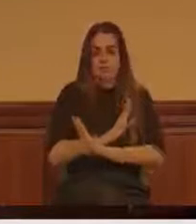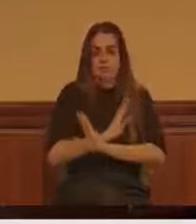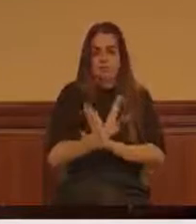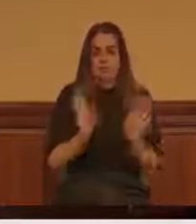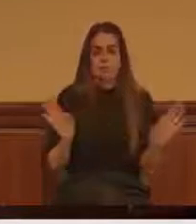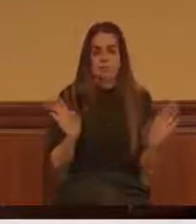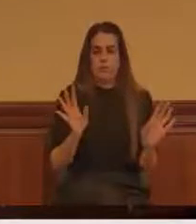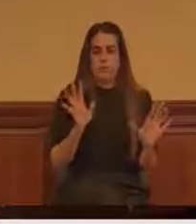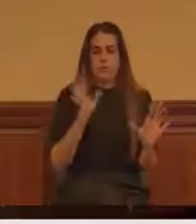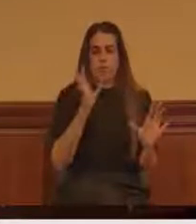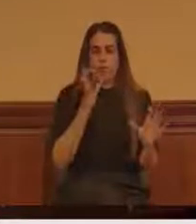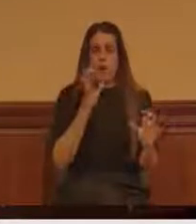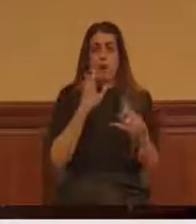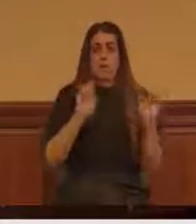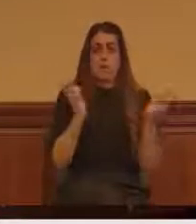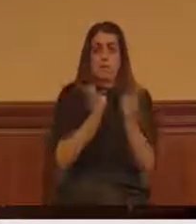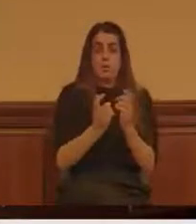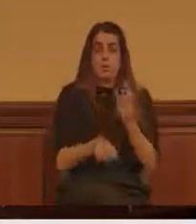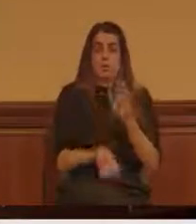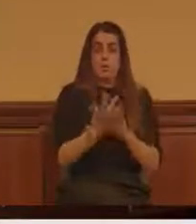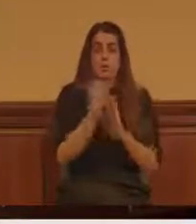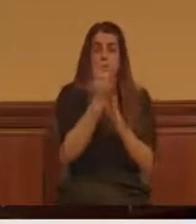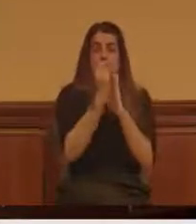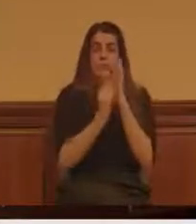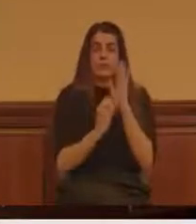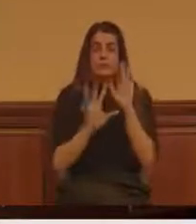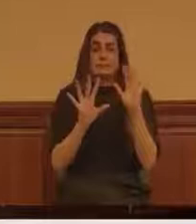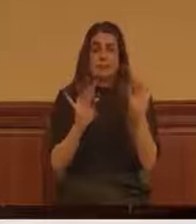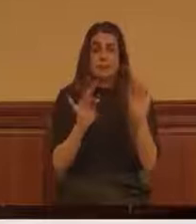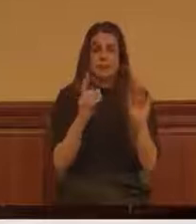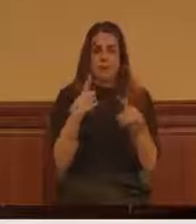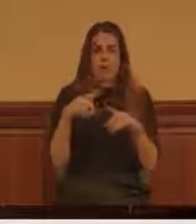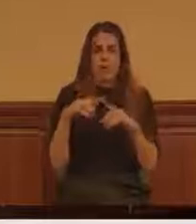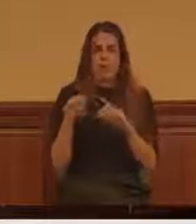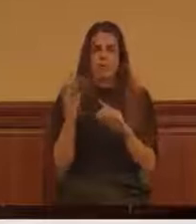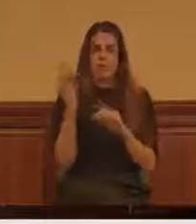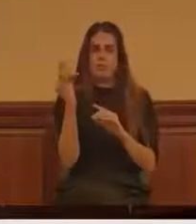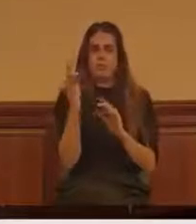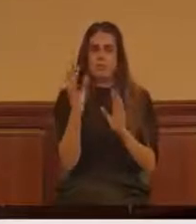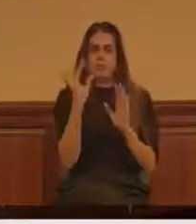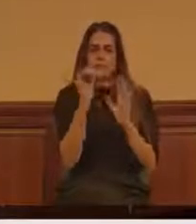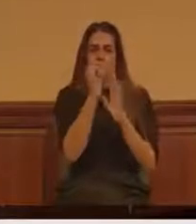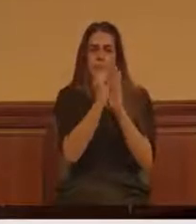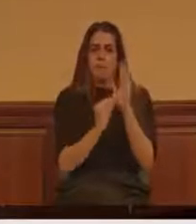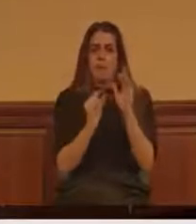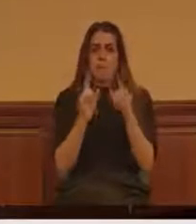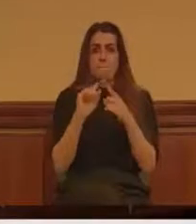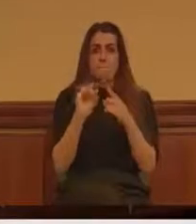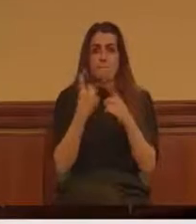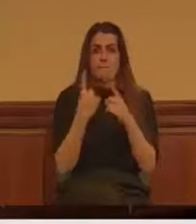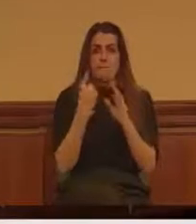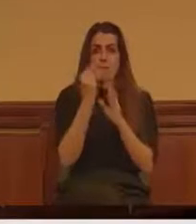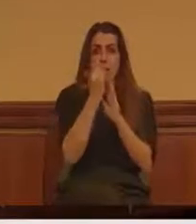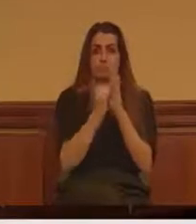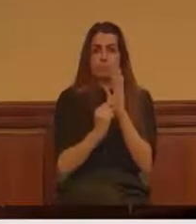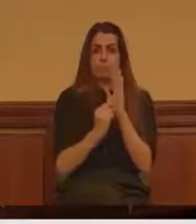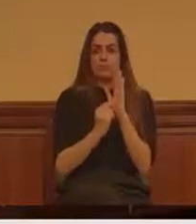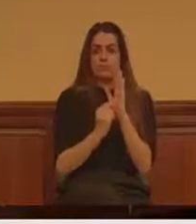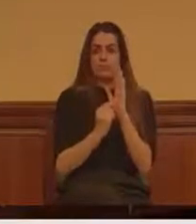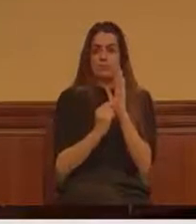reuniones, sí que salieron cosas buenas. La primera medida, por ejemplo, que se adoptó en este